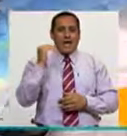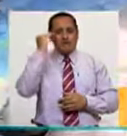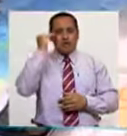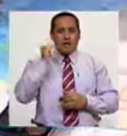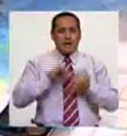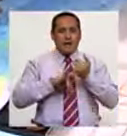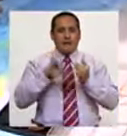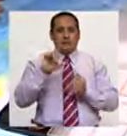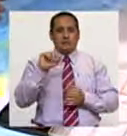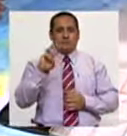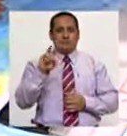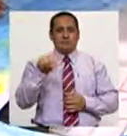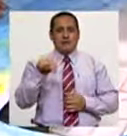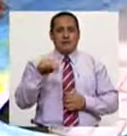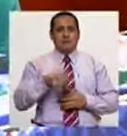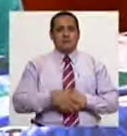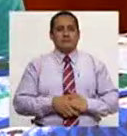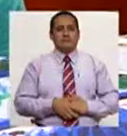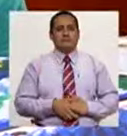Van de Cinco Díaz.